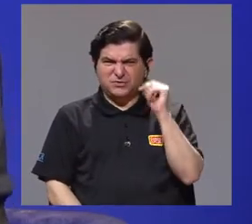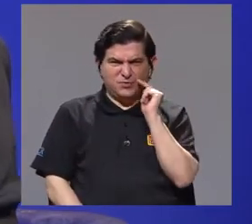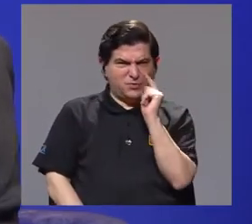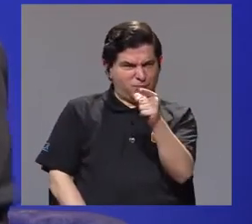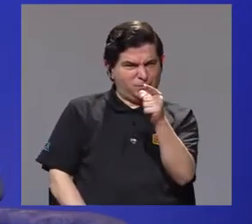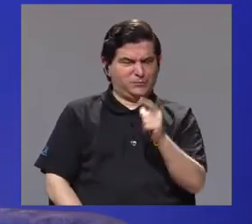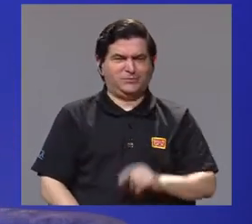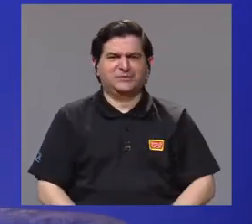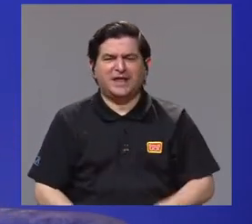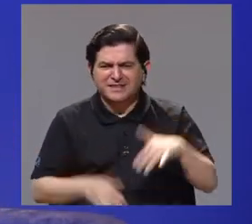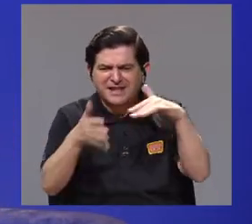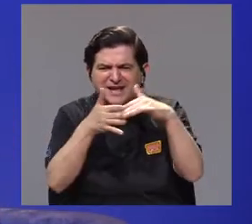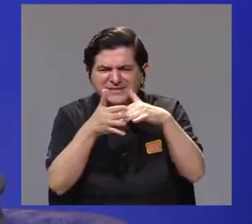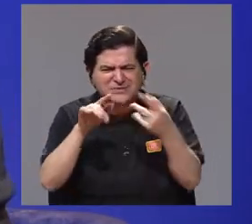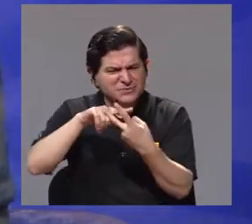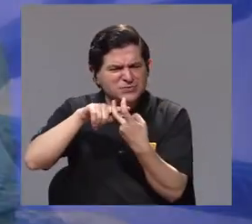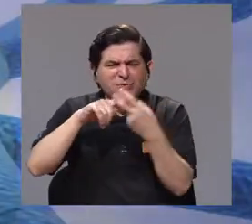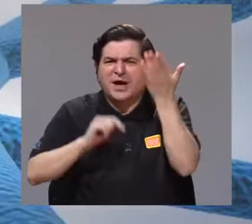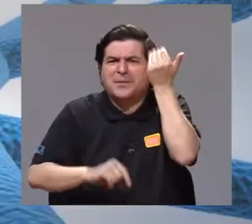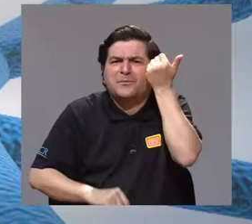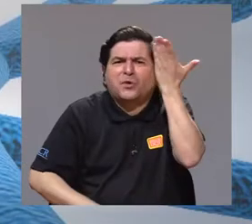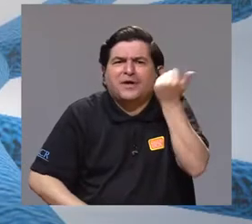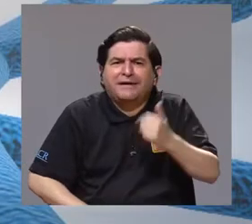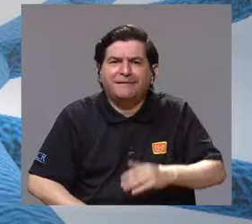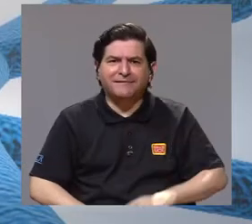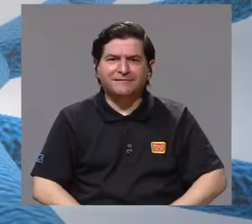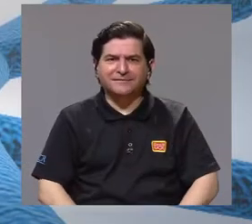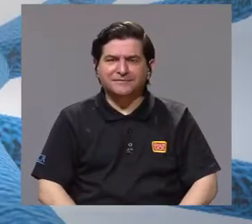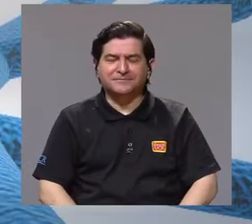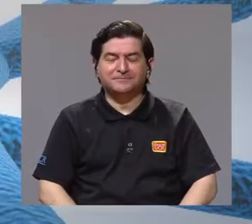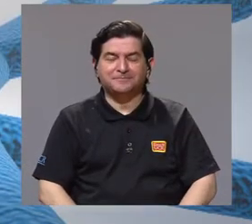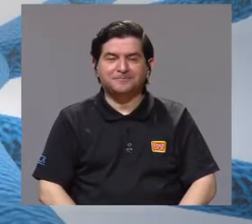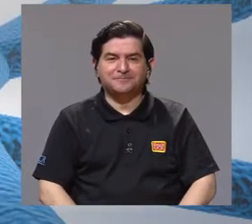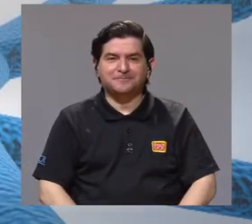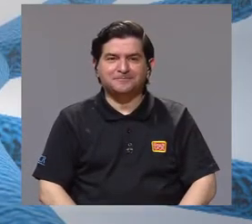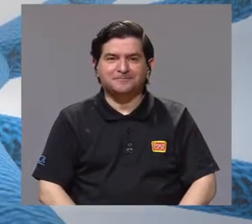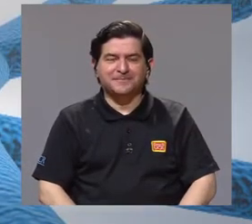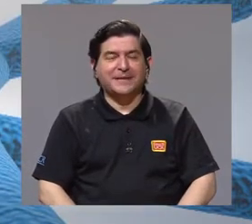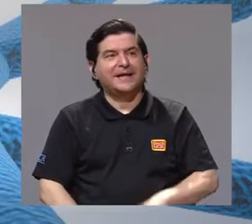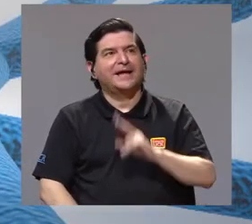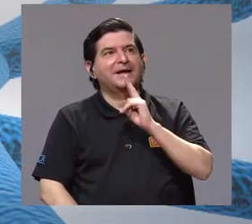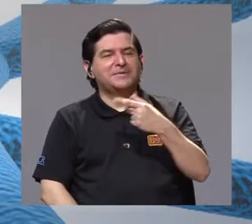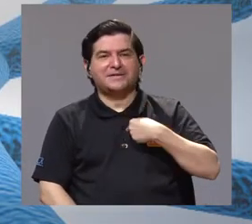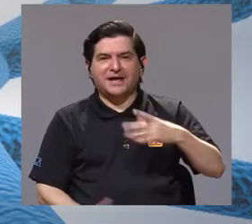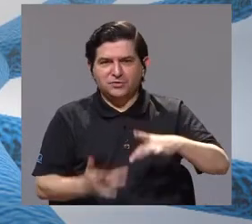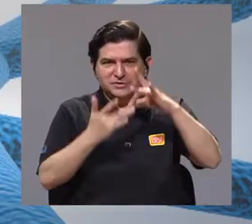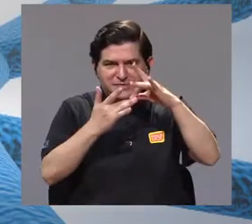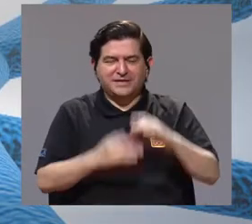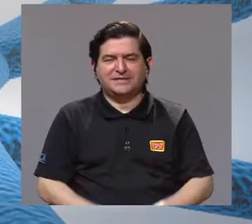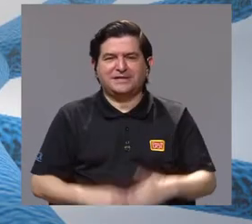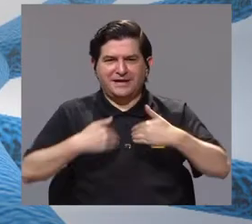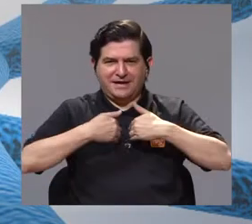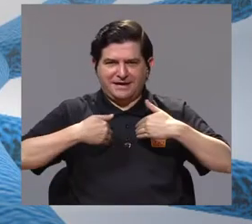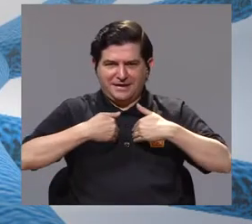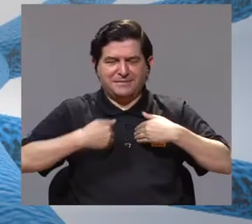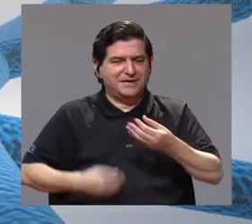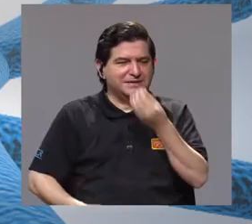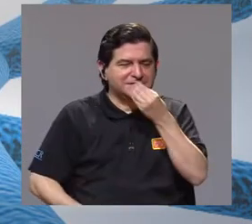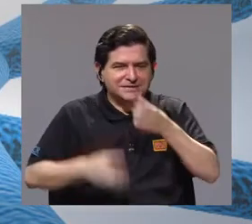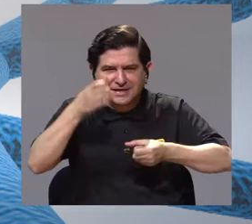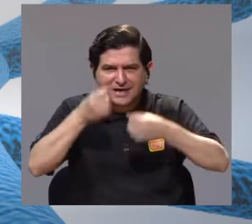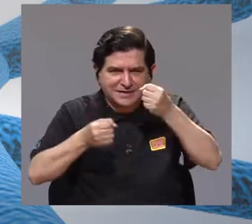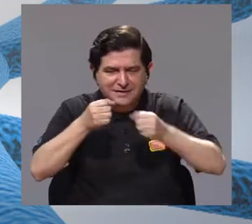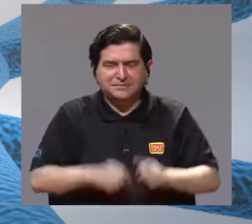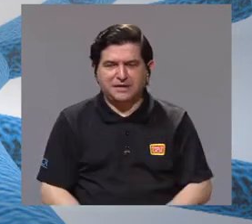motiva, qué lo lleva a usted a estudiar murciélagos, Bernal. Bueno, en realidad soy experto en mamíferos, ¿verdad? Y